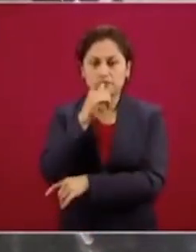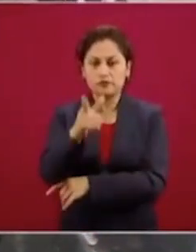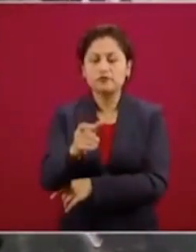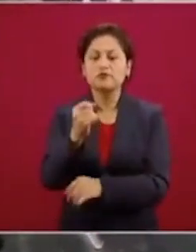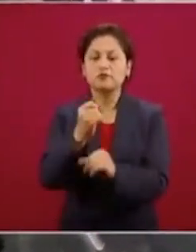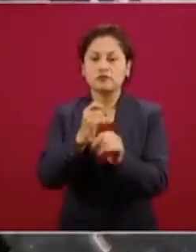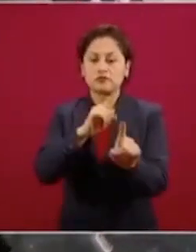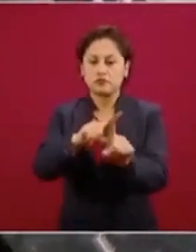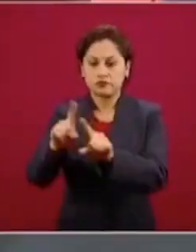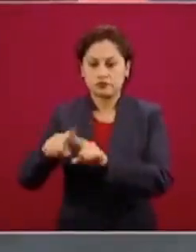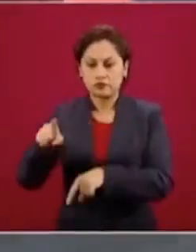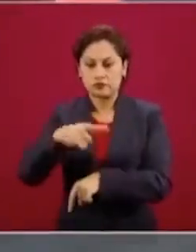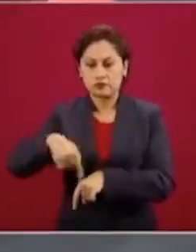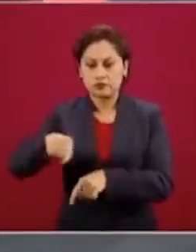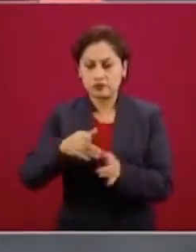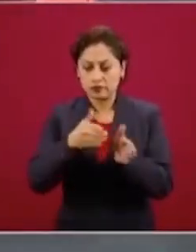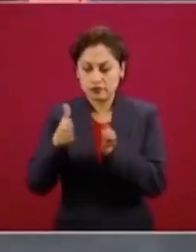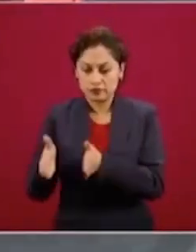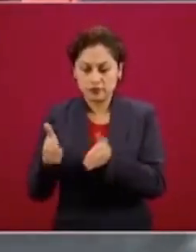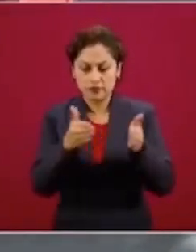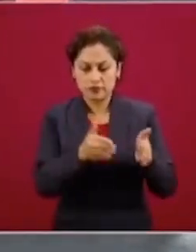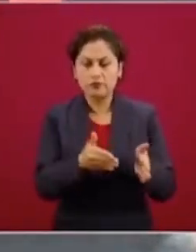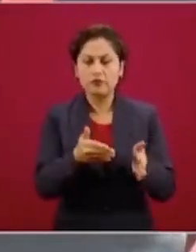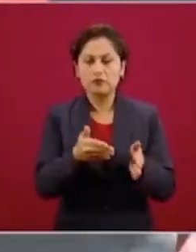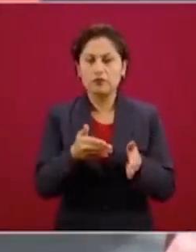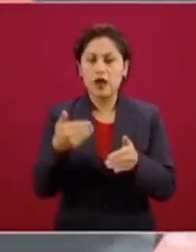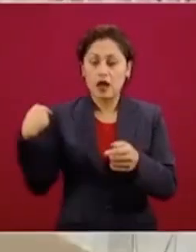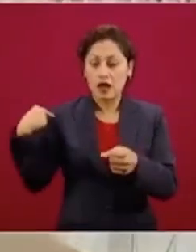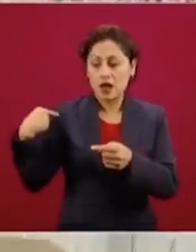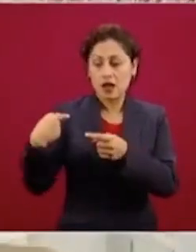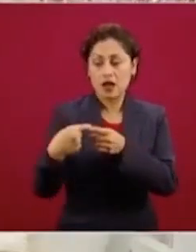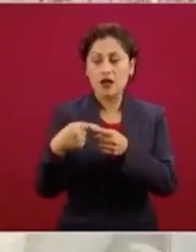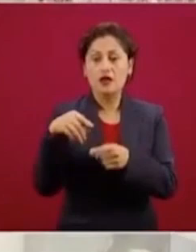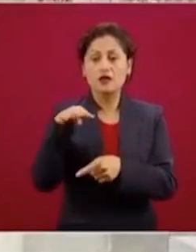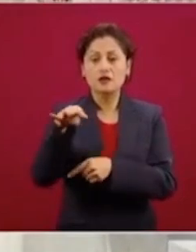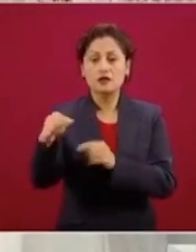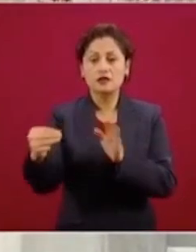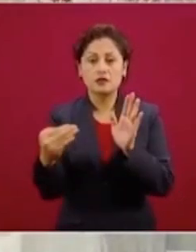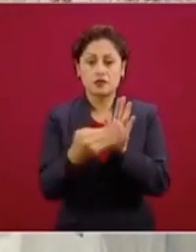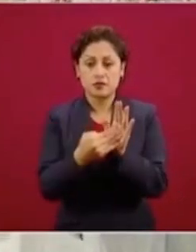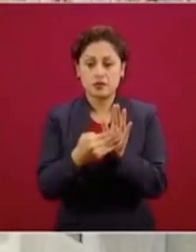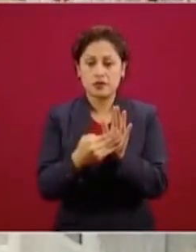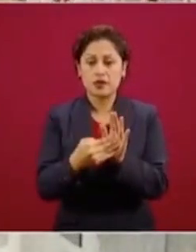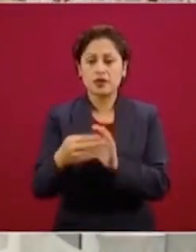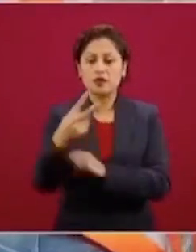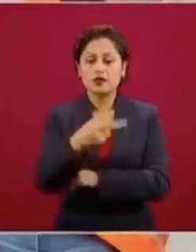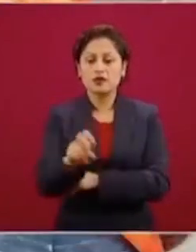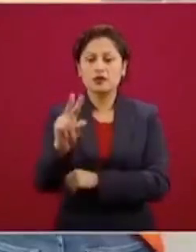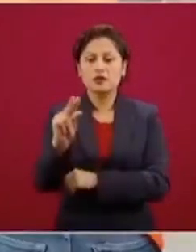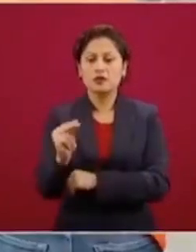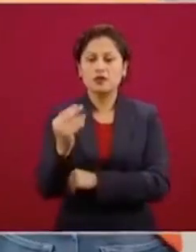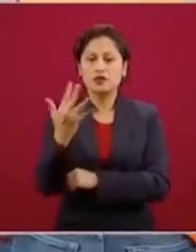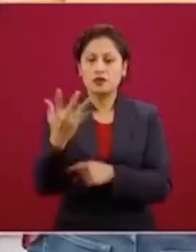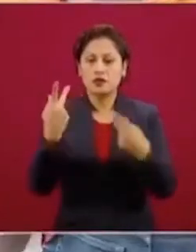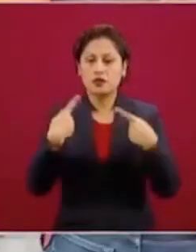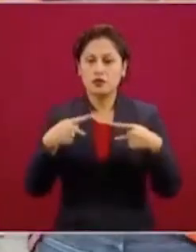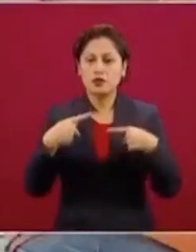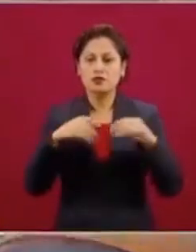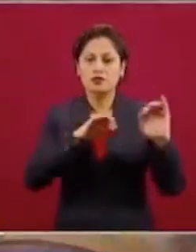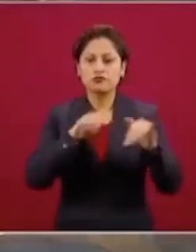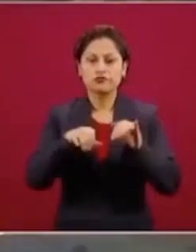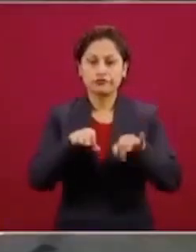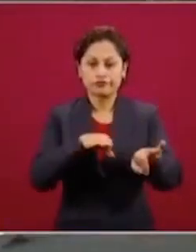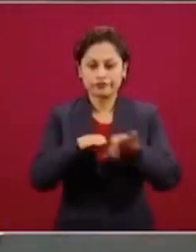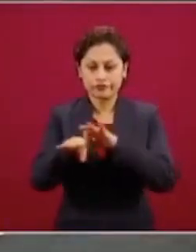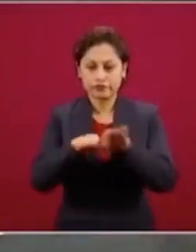principal y secundario. A la fecha se han generado 19.285 empleos civiles. Faltan